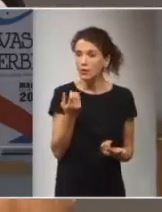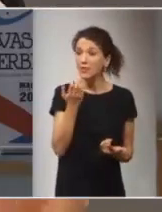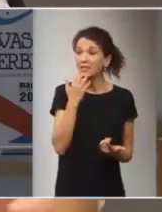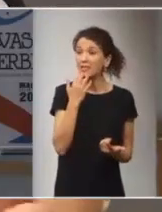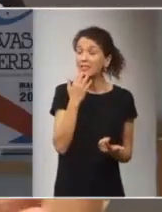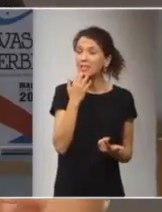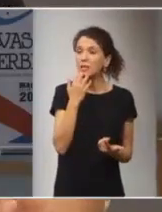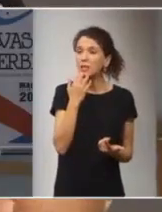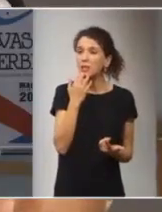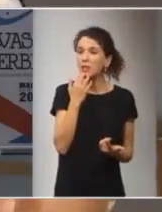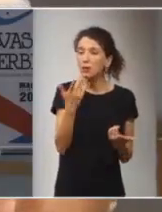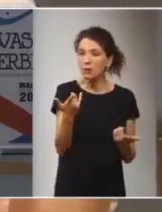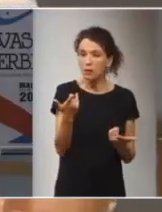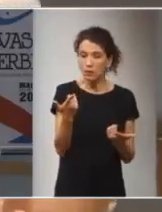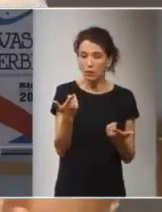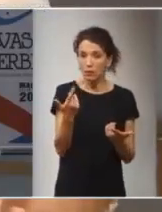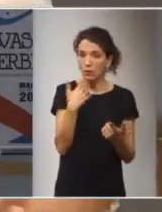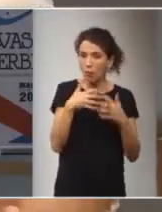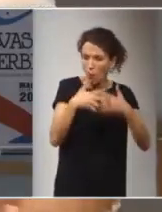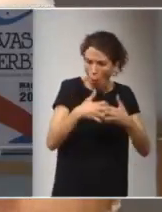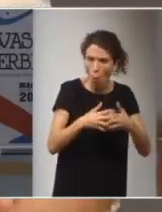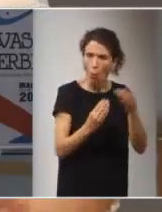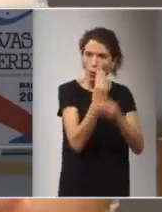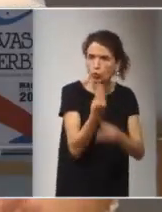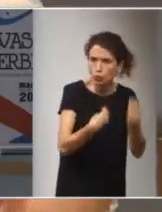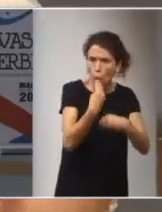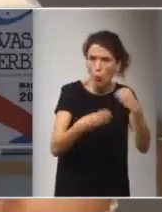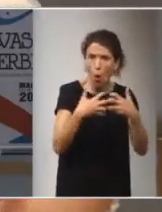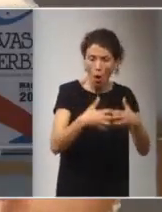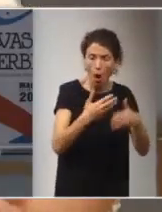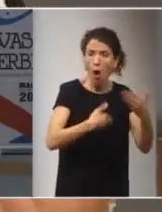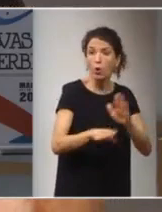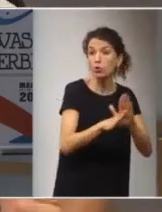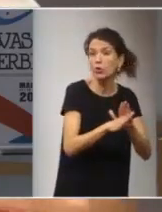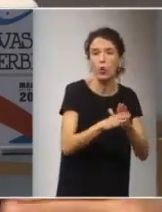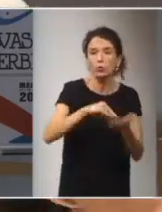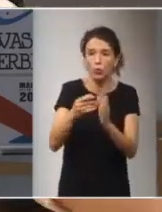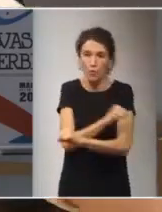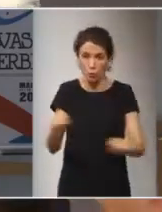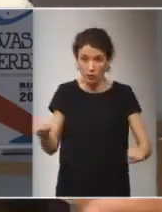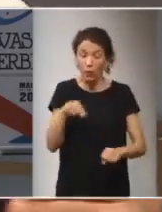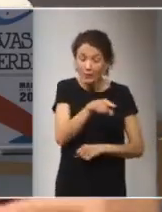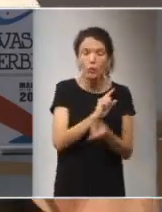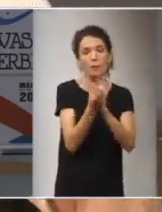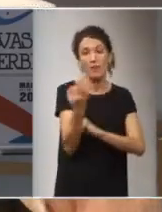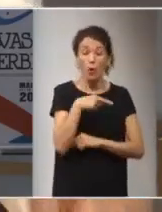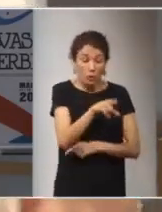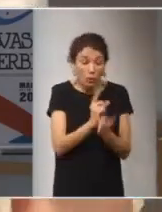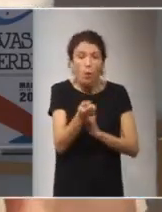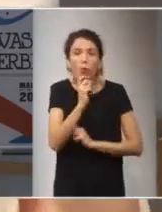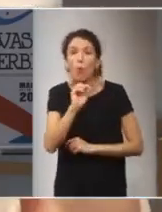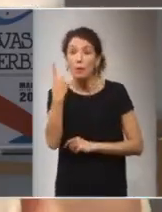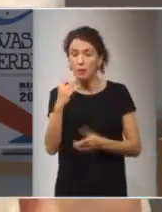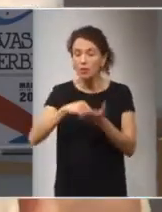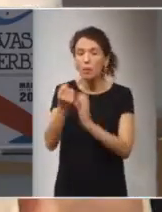mientras exista la matriz productivista y consumista que hoy tenemos entonces hay que cambiar eso pero cómo cambiamos eso si no